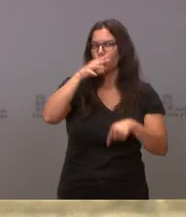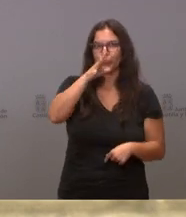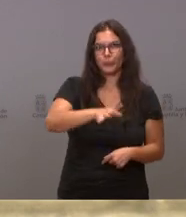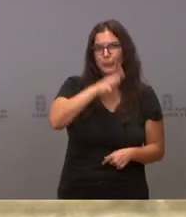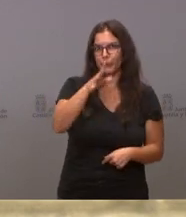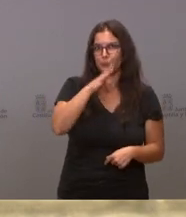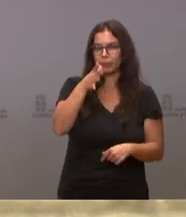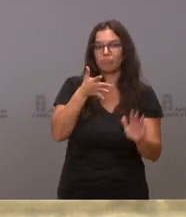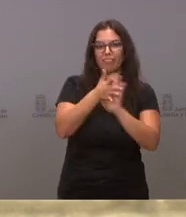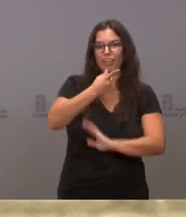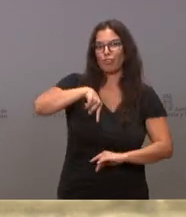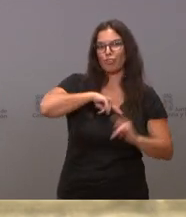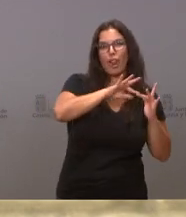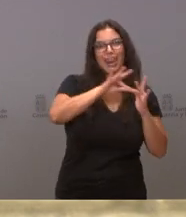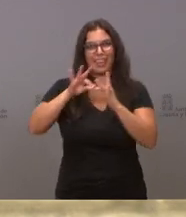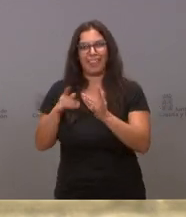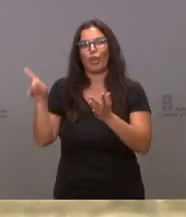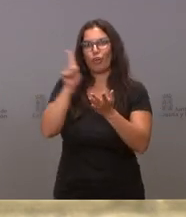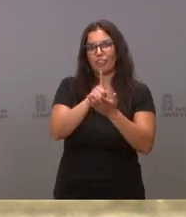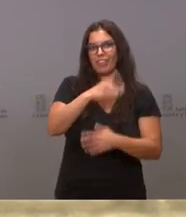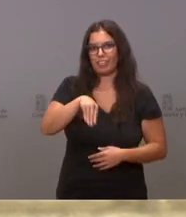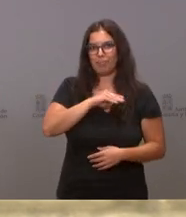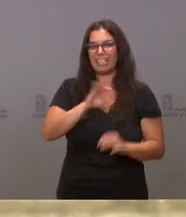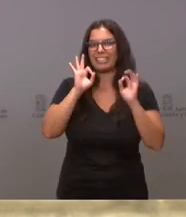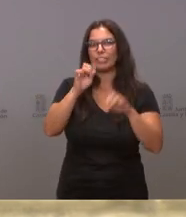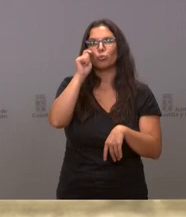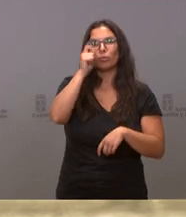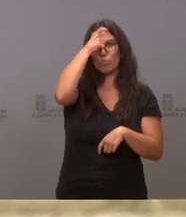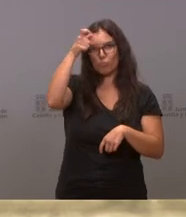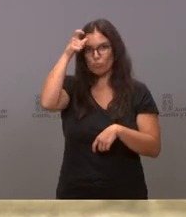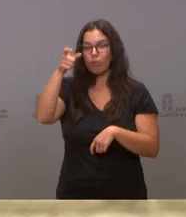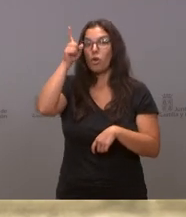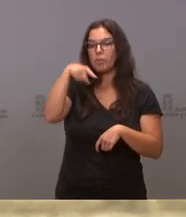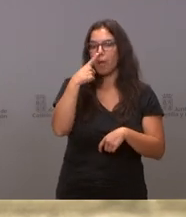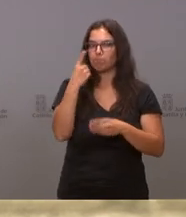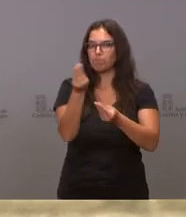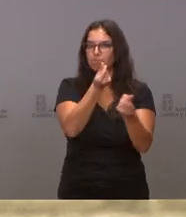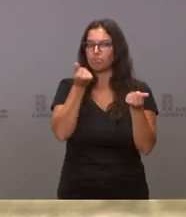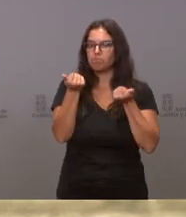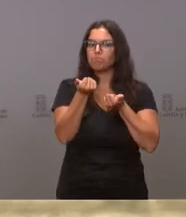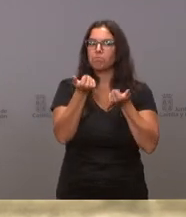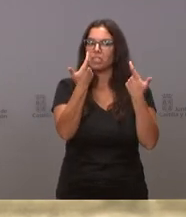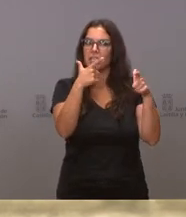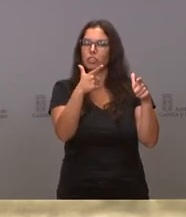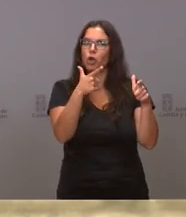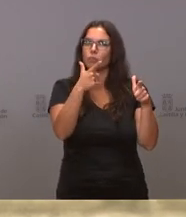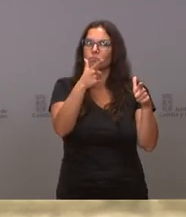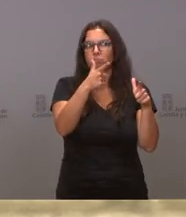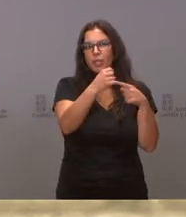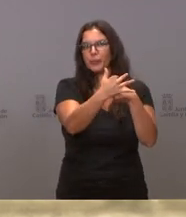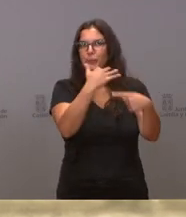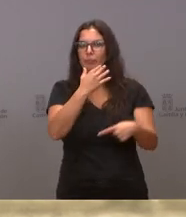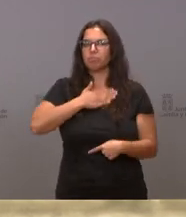líderes del turismo rural en nuestro país y las buenas vibraciones del sector. Nos hacen pensar en que